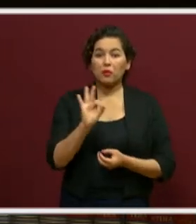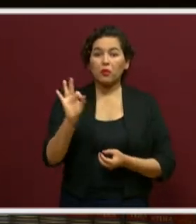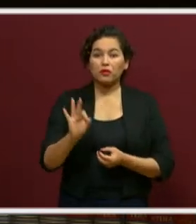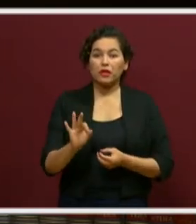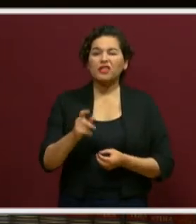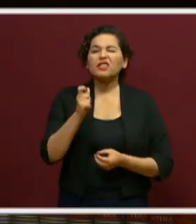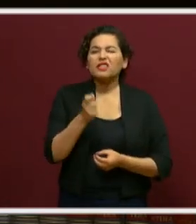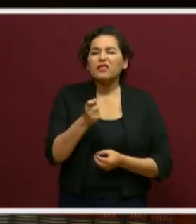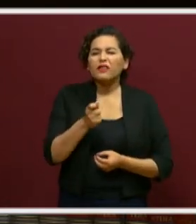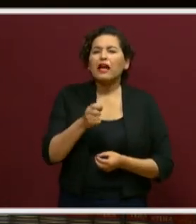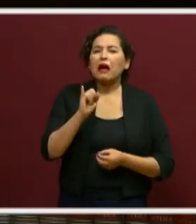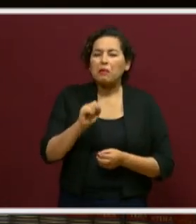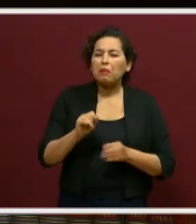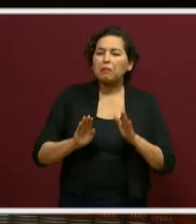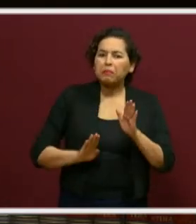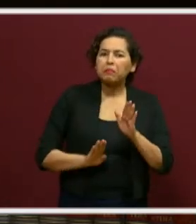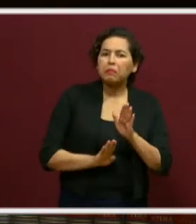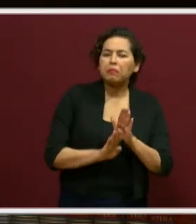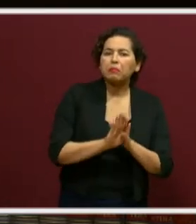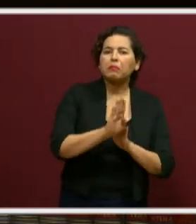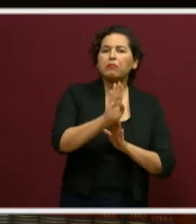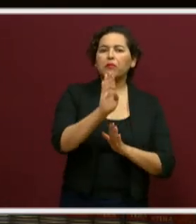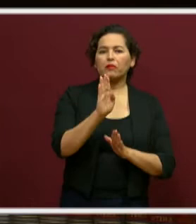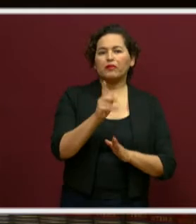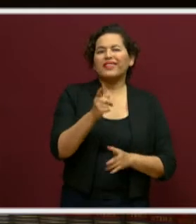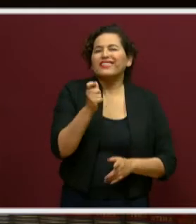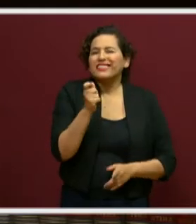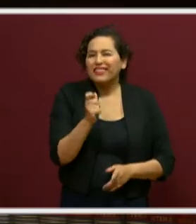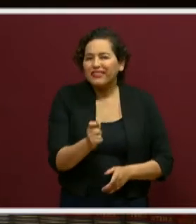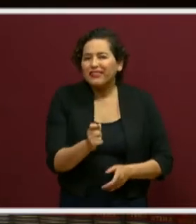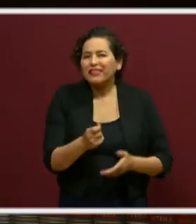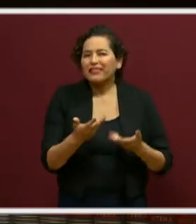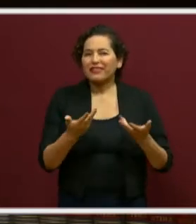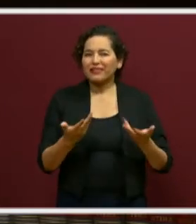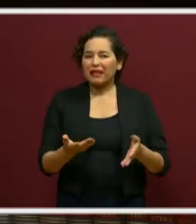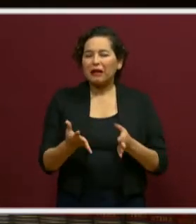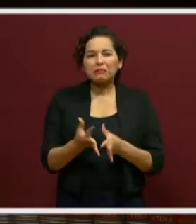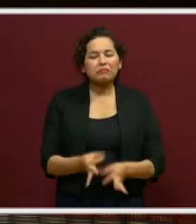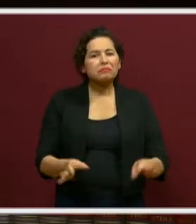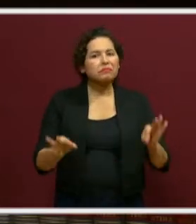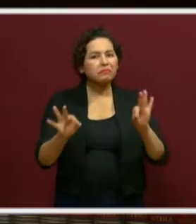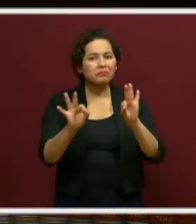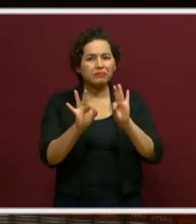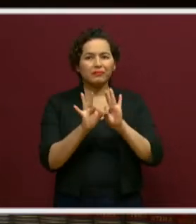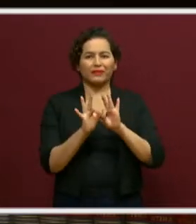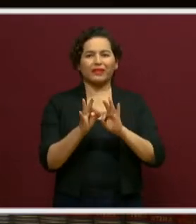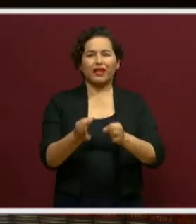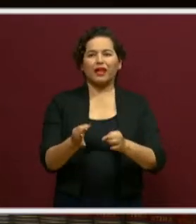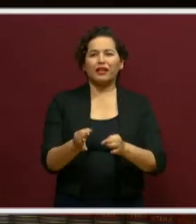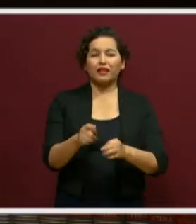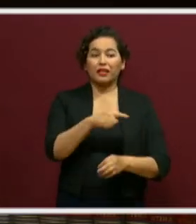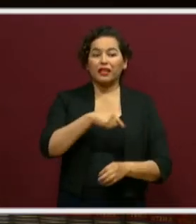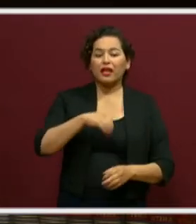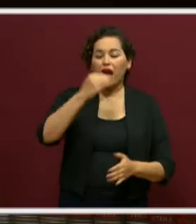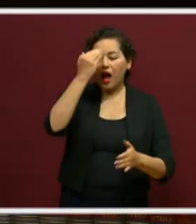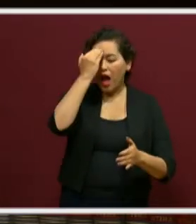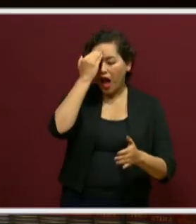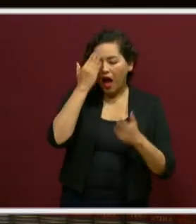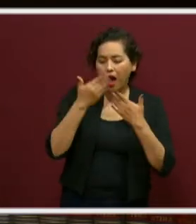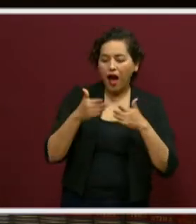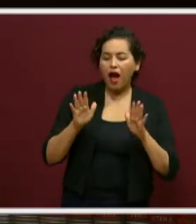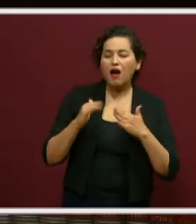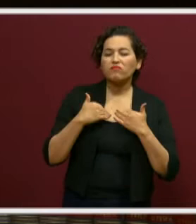efectivas. Entonces, eso es algo verdaderamente importante conocerlo porque sí tuvo efecto